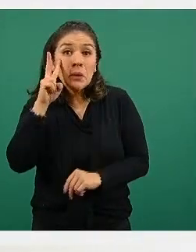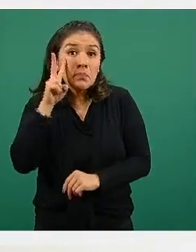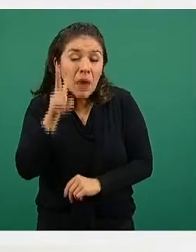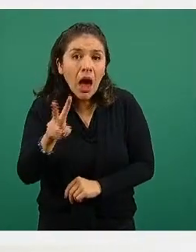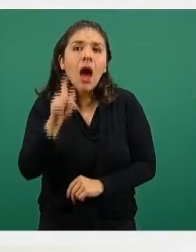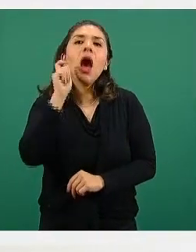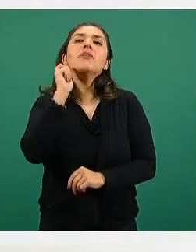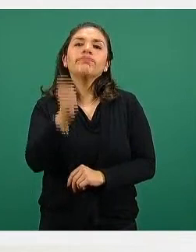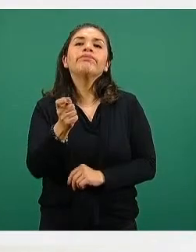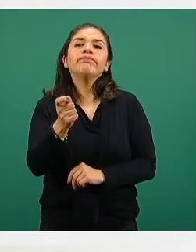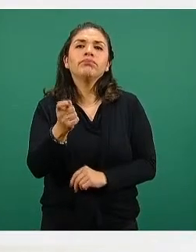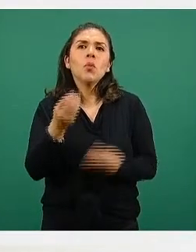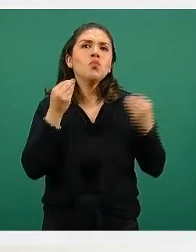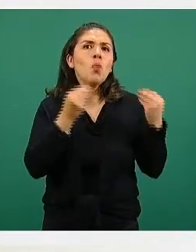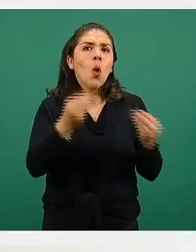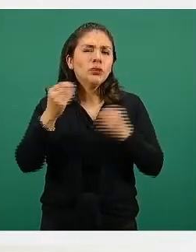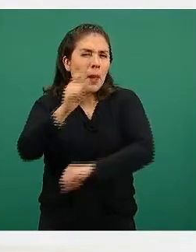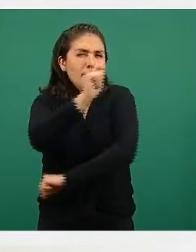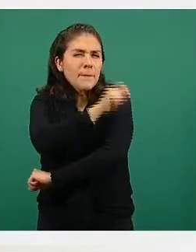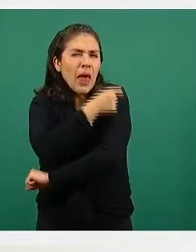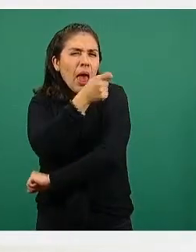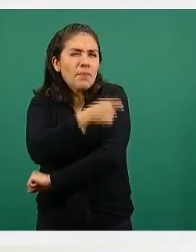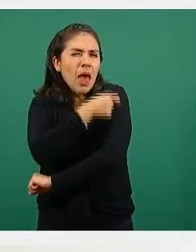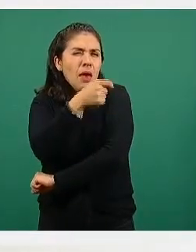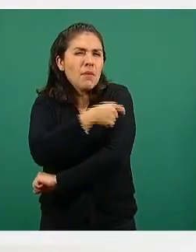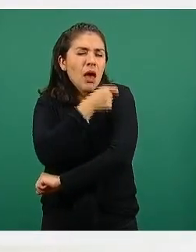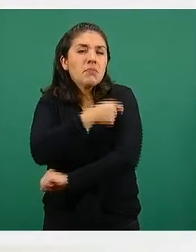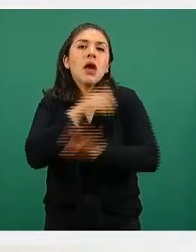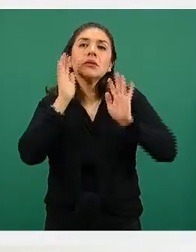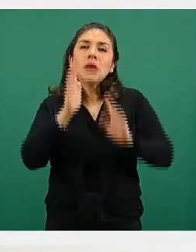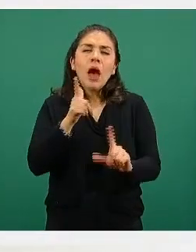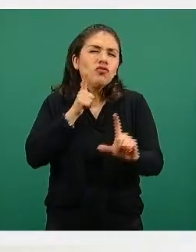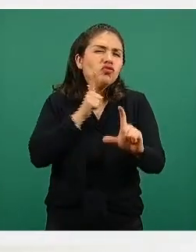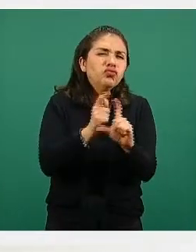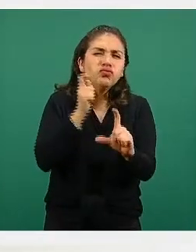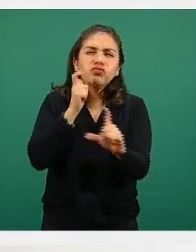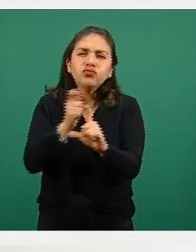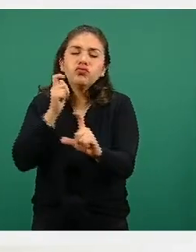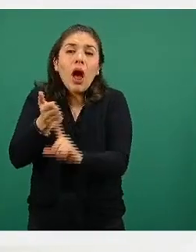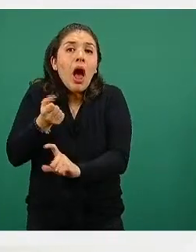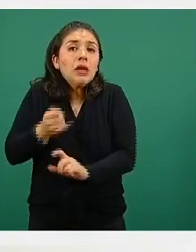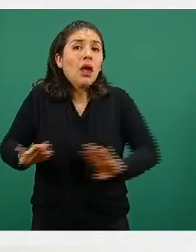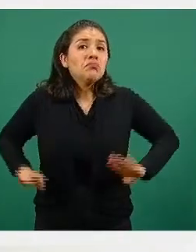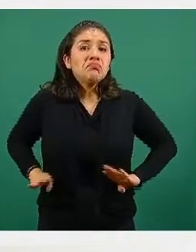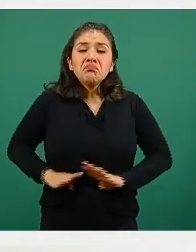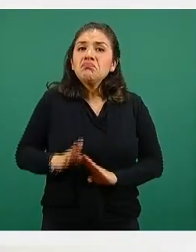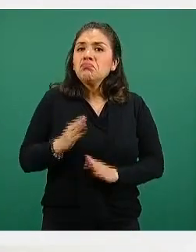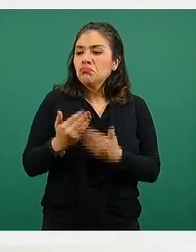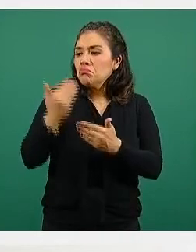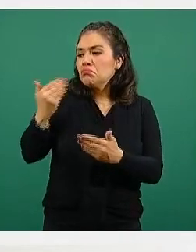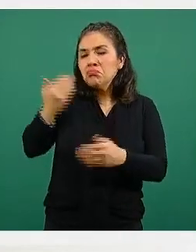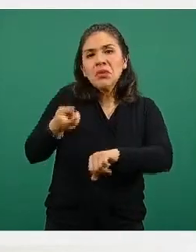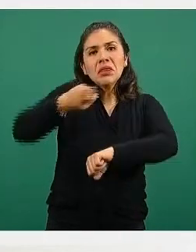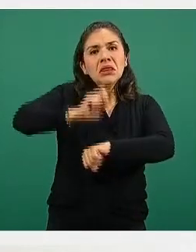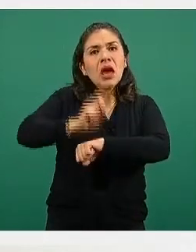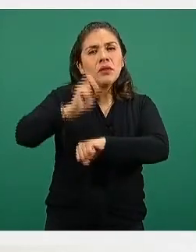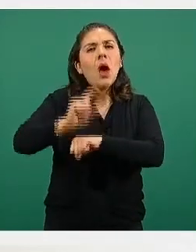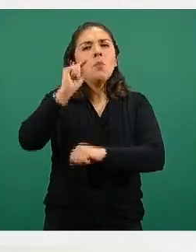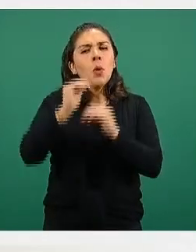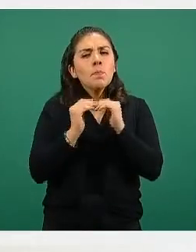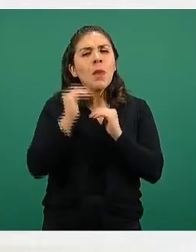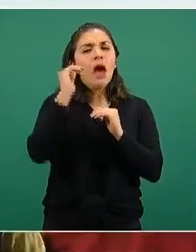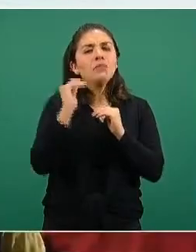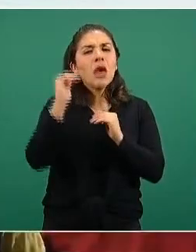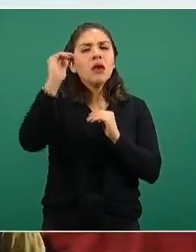una cantidad de dosis que prácticamente se ha aplicado de esa manera, al menos en los últimos días, incrementándose